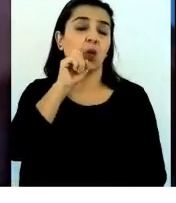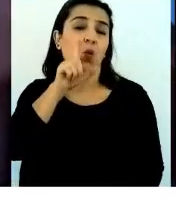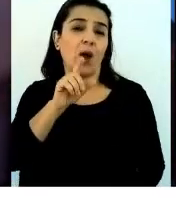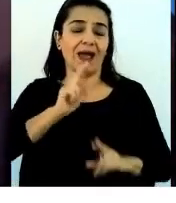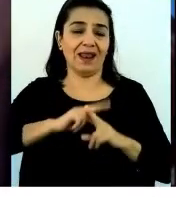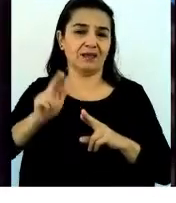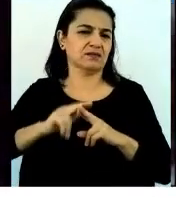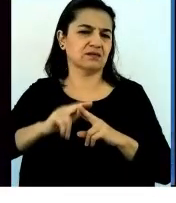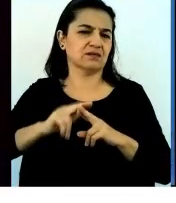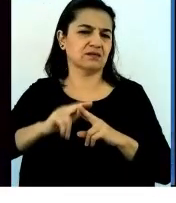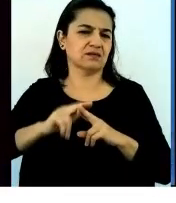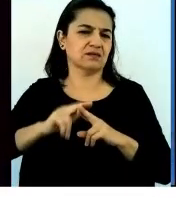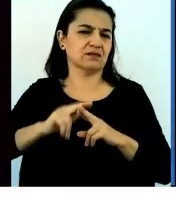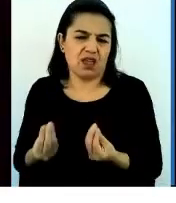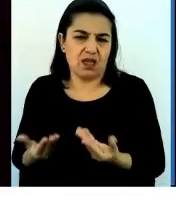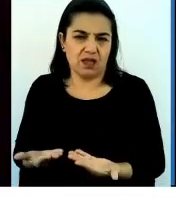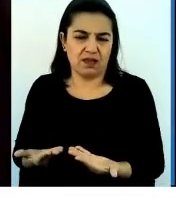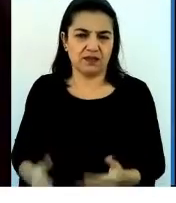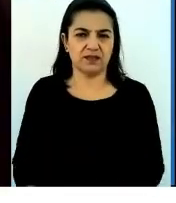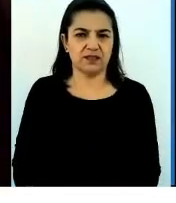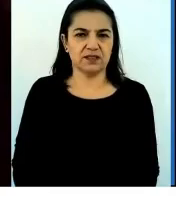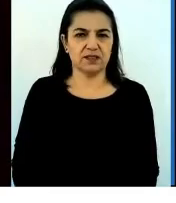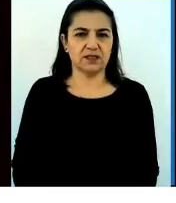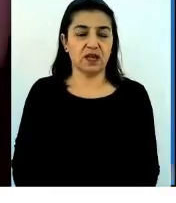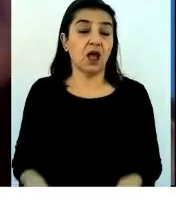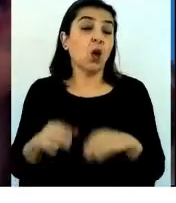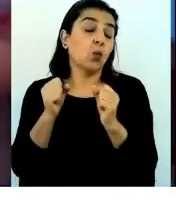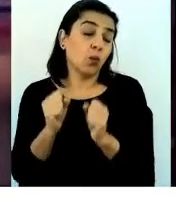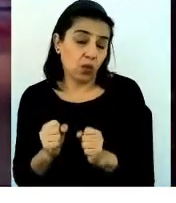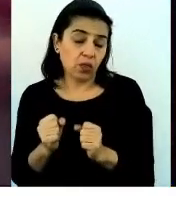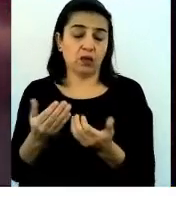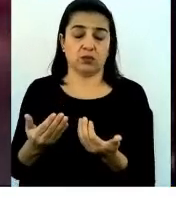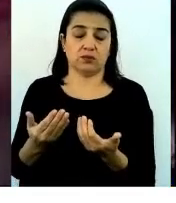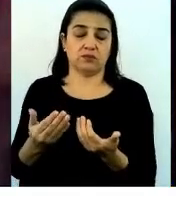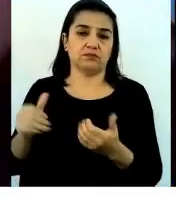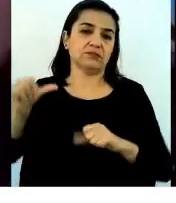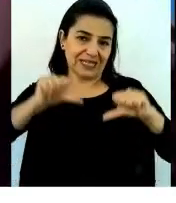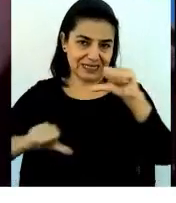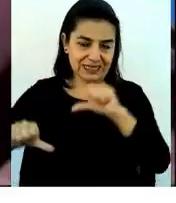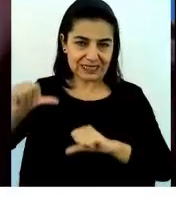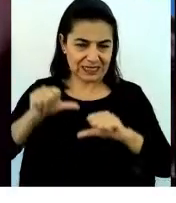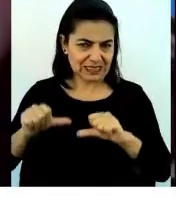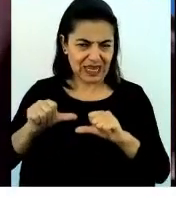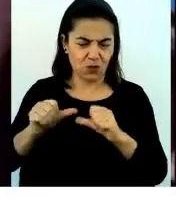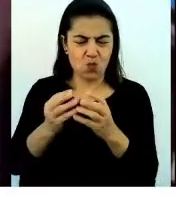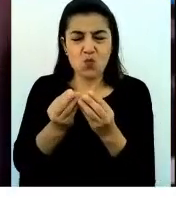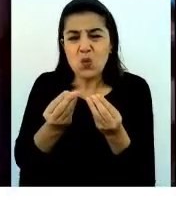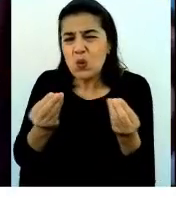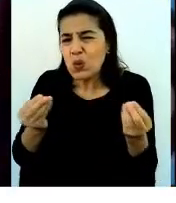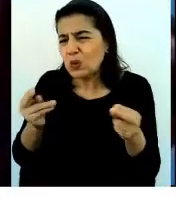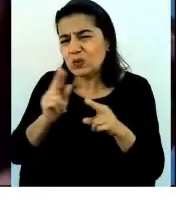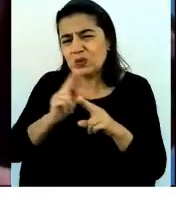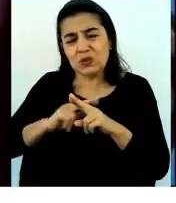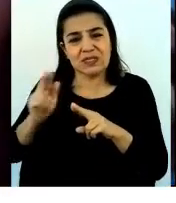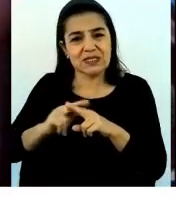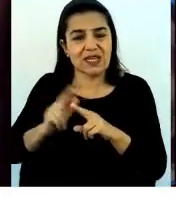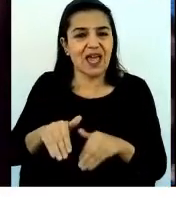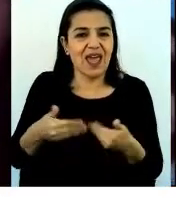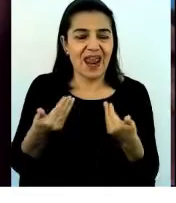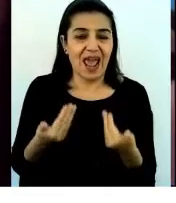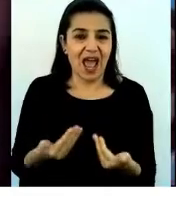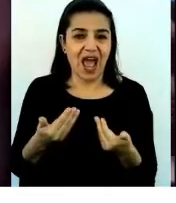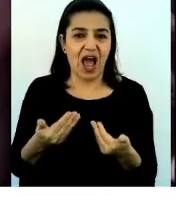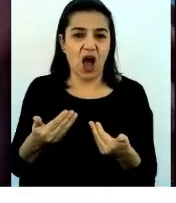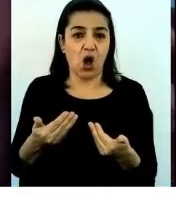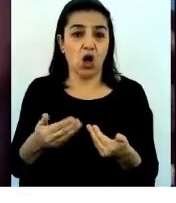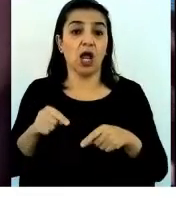ciencia? Pues lo que podemos hacer con la ciencia es mucho. Estamos ahora en lo que se llama la